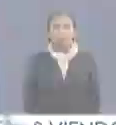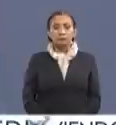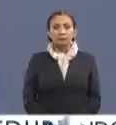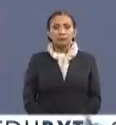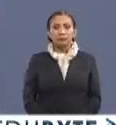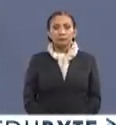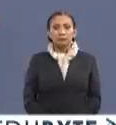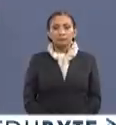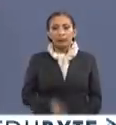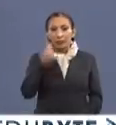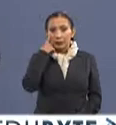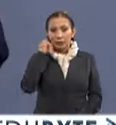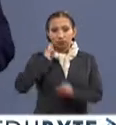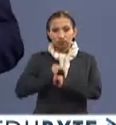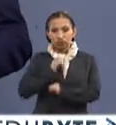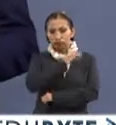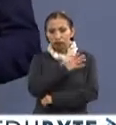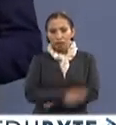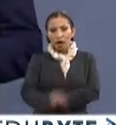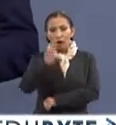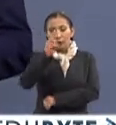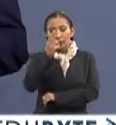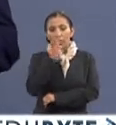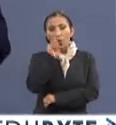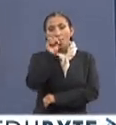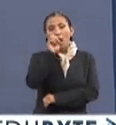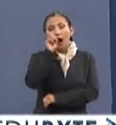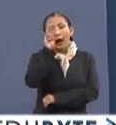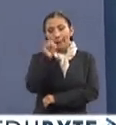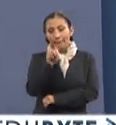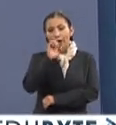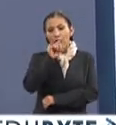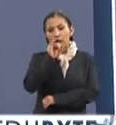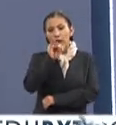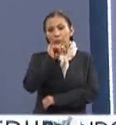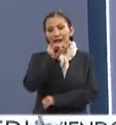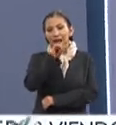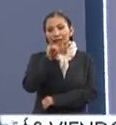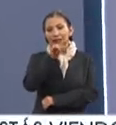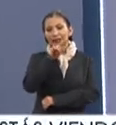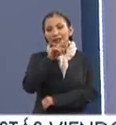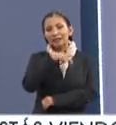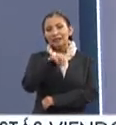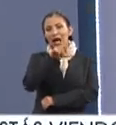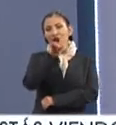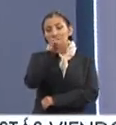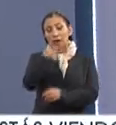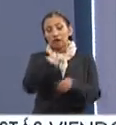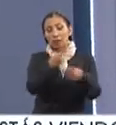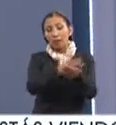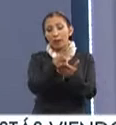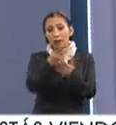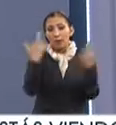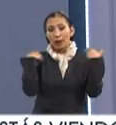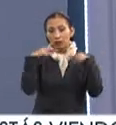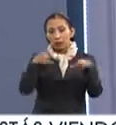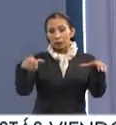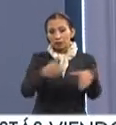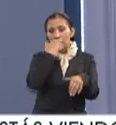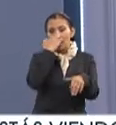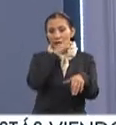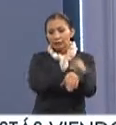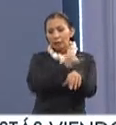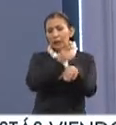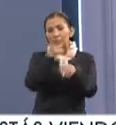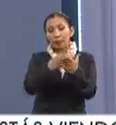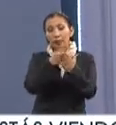Y mire, el rector general de la Universidad Autónoma Metropolitana, Eduardo Peñalosa Castro, entregó los premios a la docencia en la unidad de Iztapalapa.